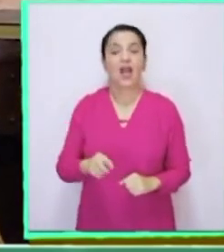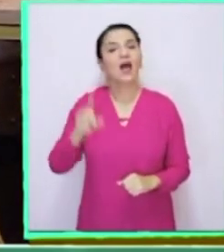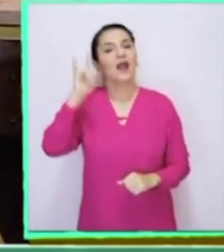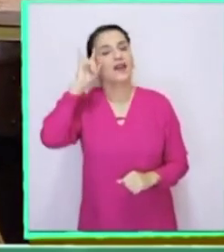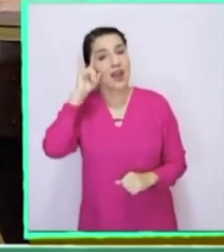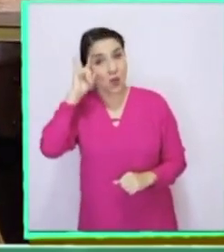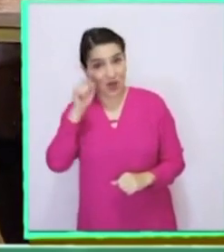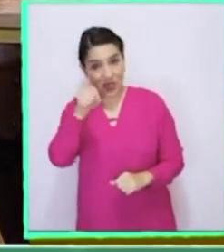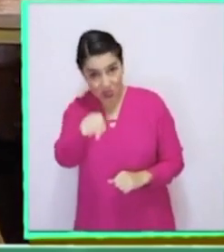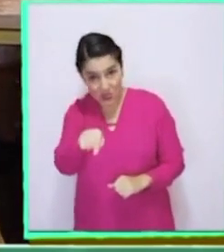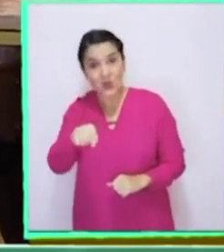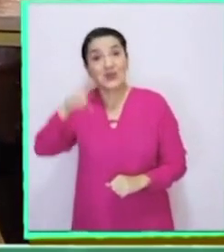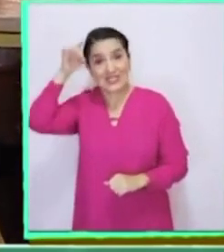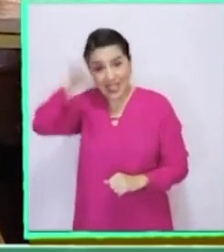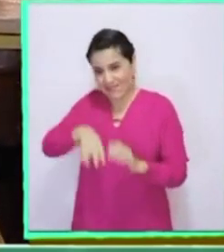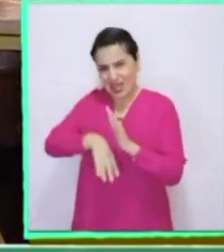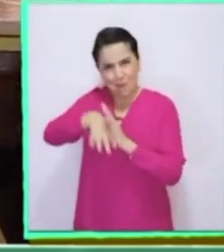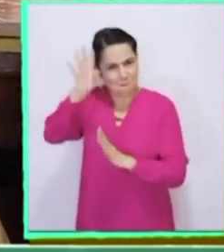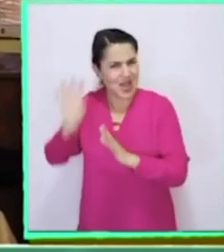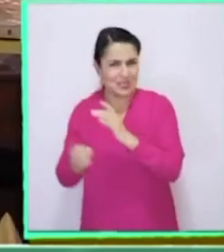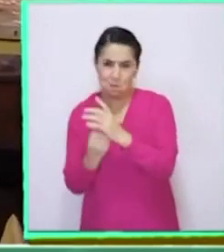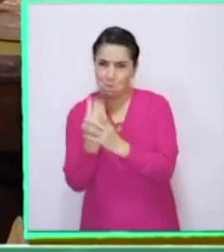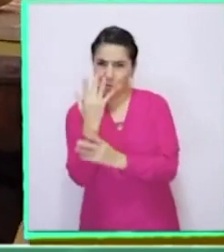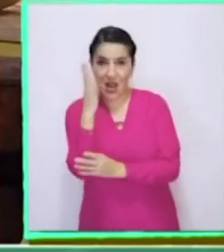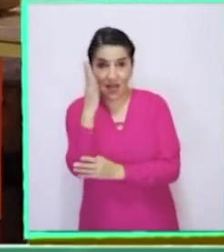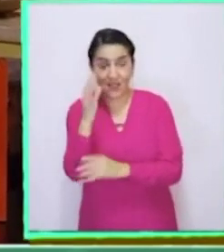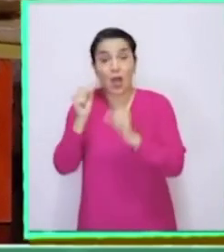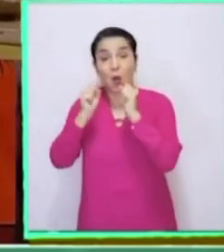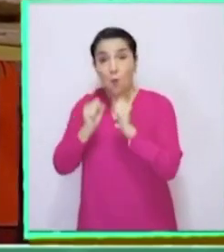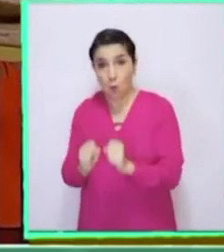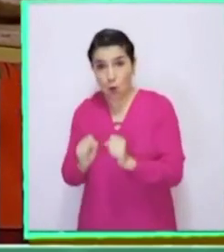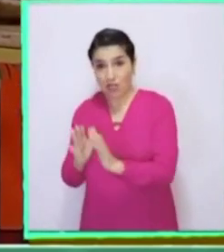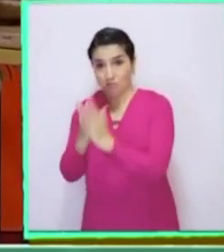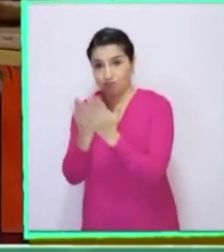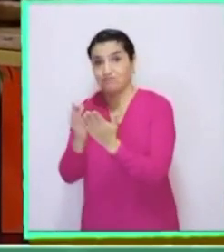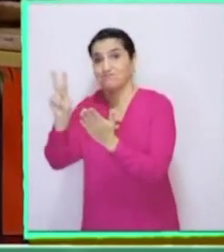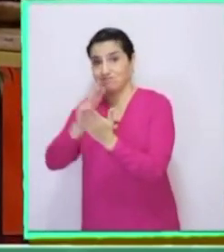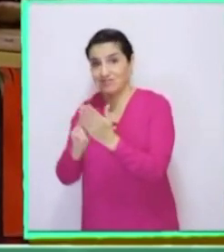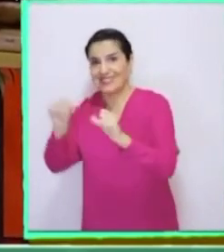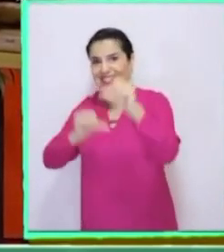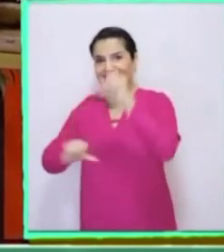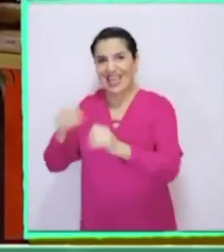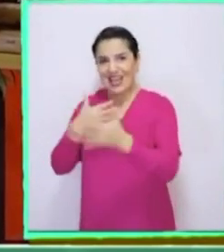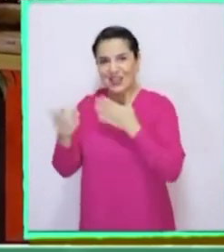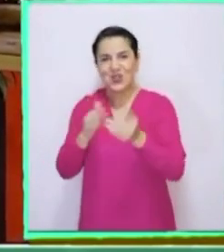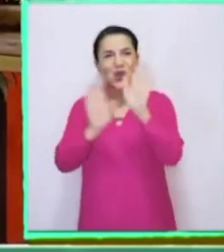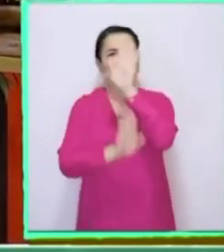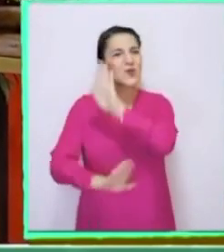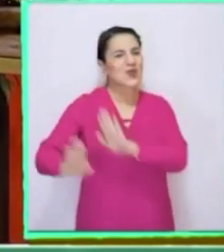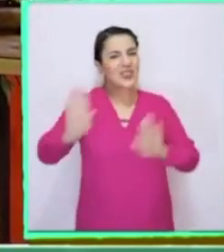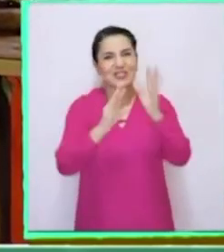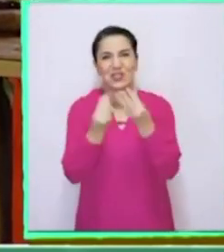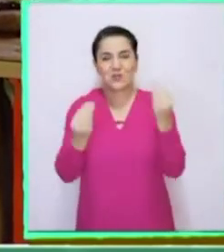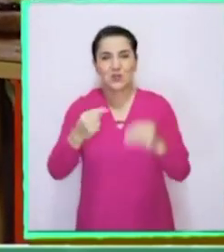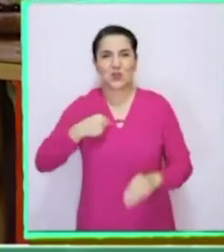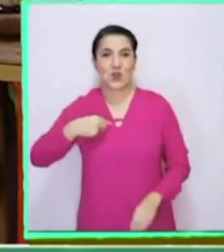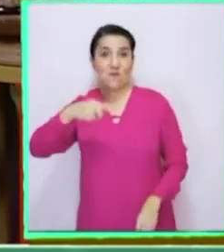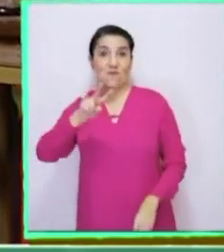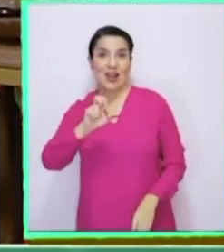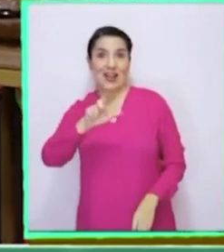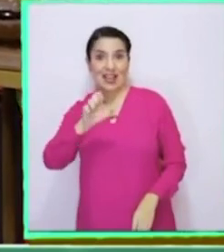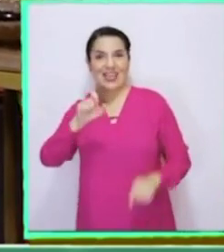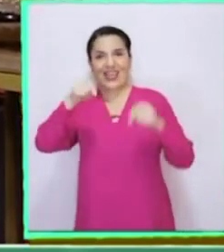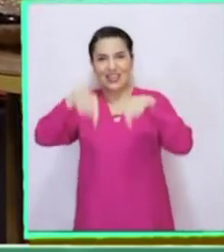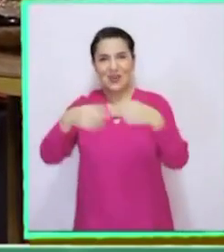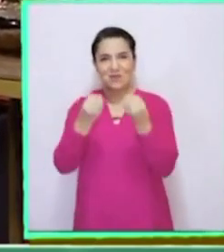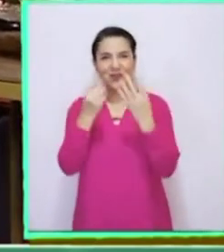Y recuerda que si tú quieres saber aún más sobre las plantas, puedes visitar siempre tu libro de ciencias naturales. Cuídense mucho. Soy Valentina y